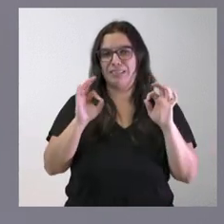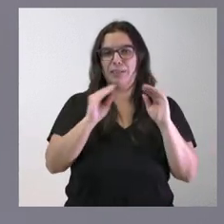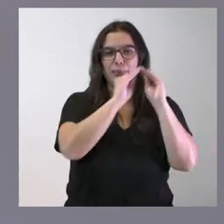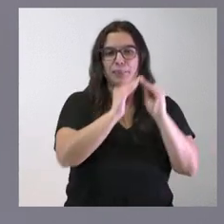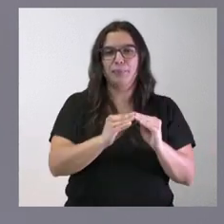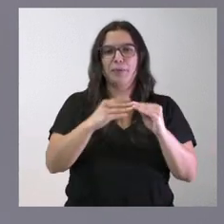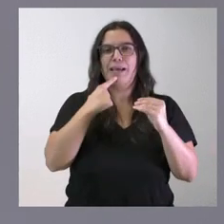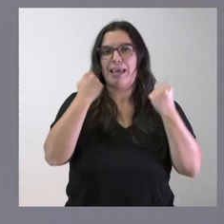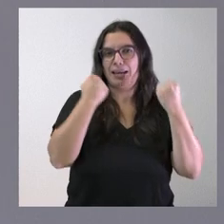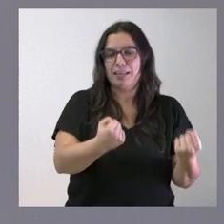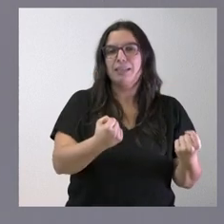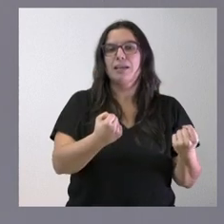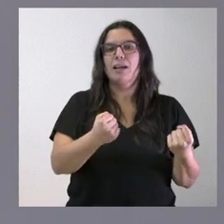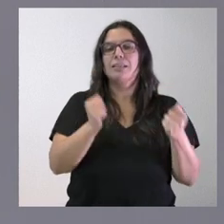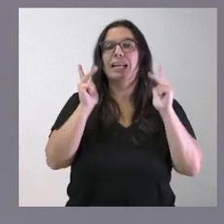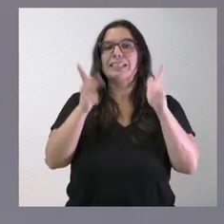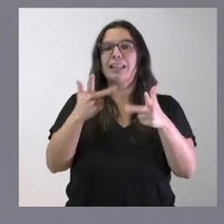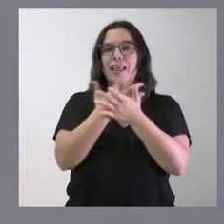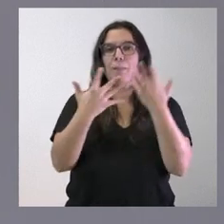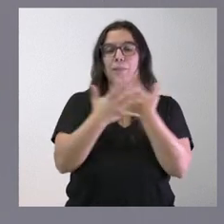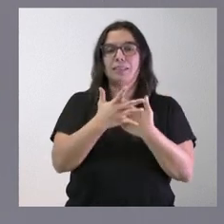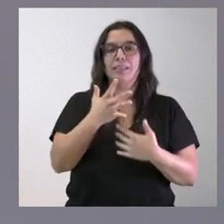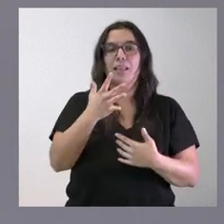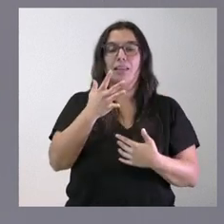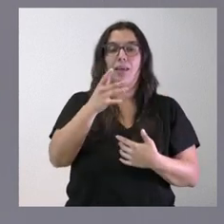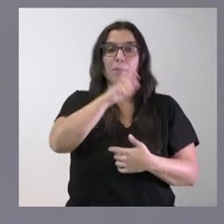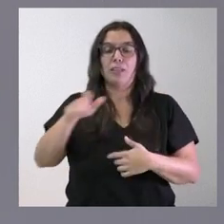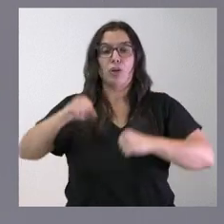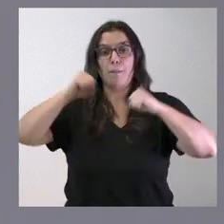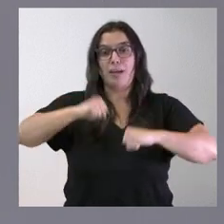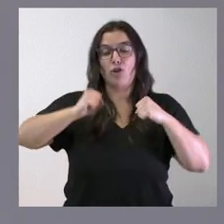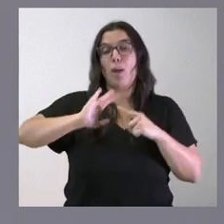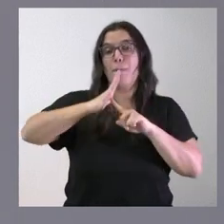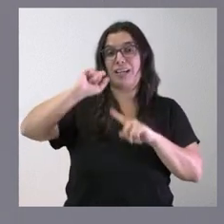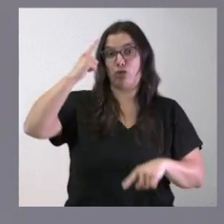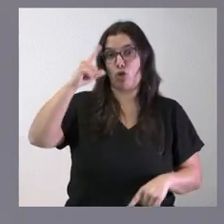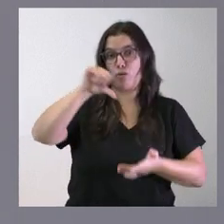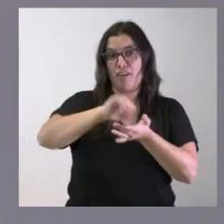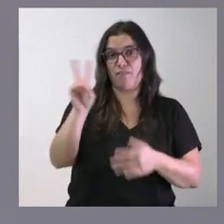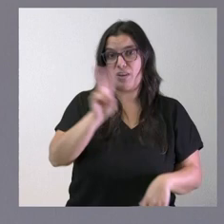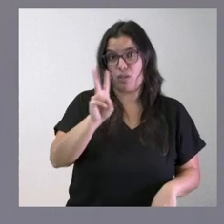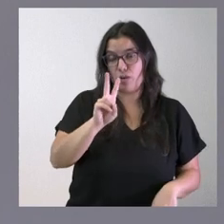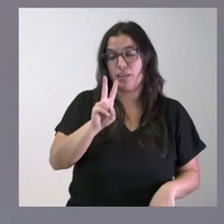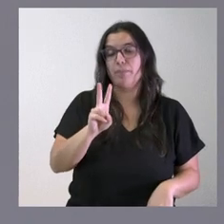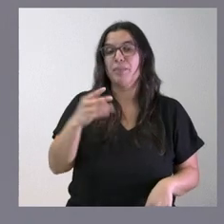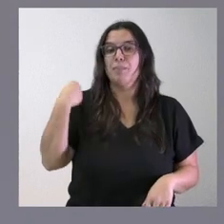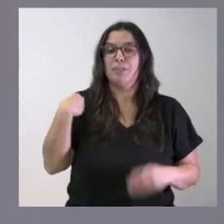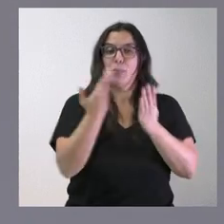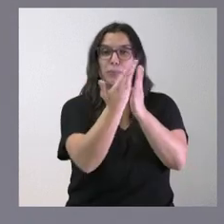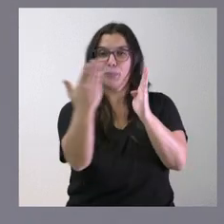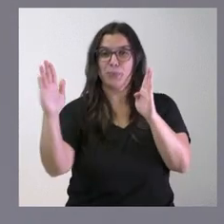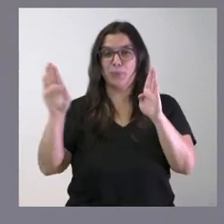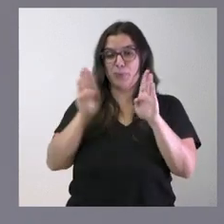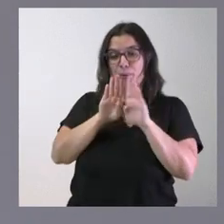energéticas en la residencia mixta de personas mayores en Parque Sol, también en este caso en Valladolid, mediante la envolvente térmica para lograr un